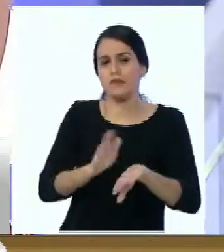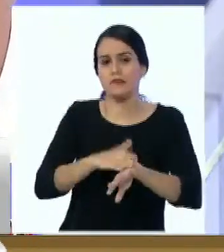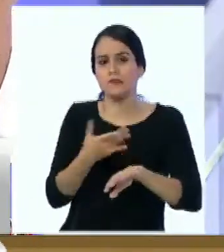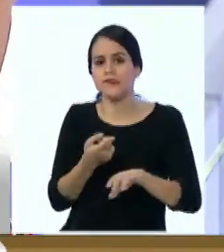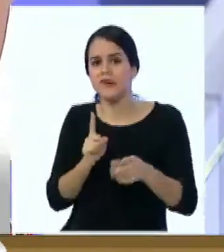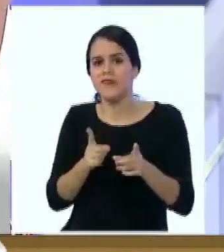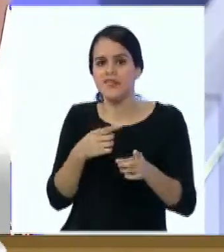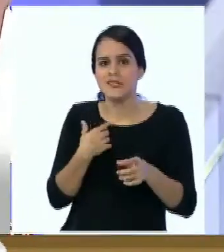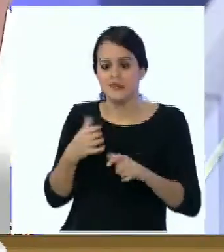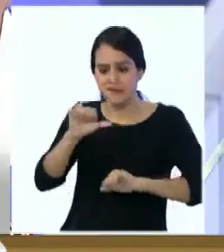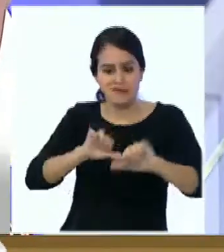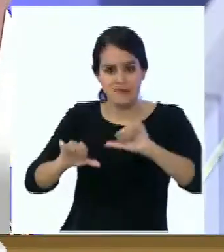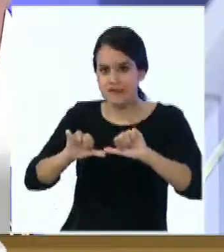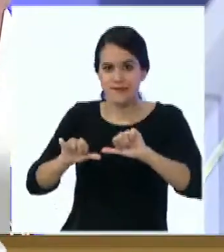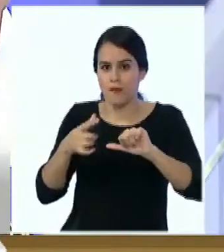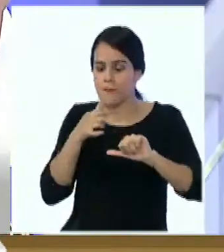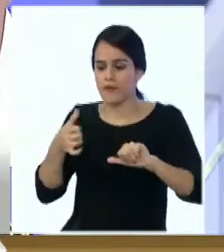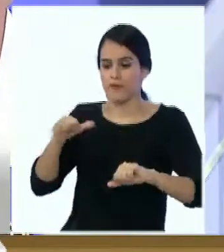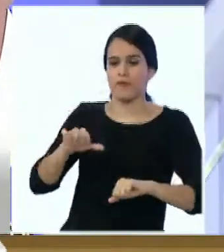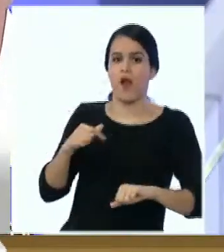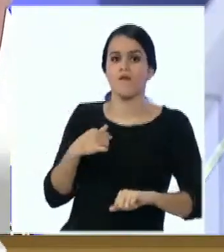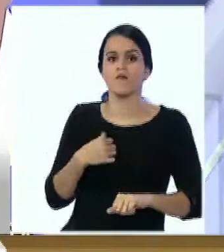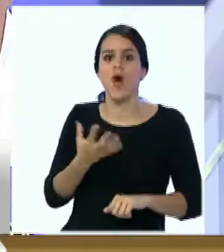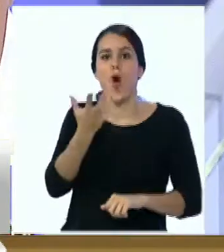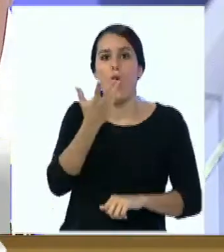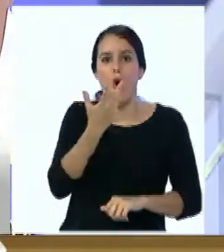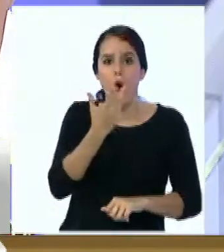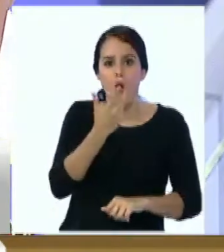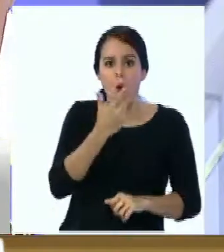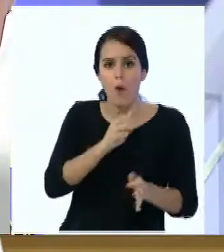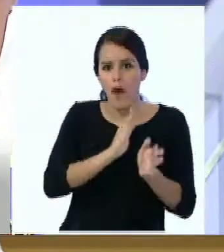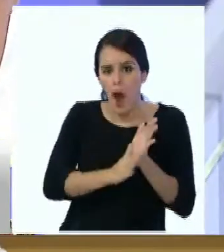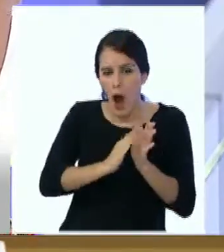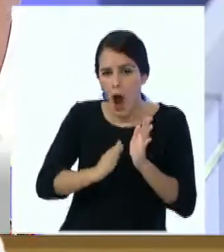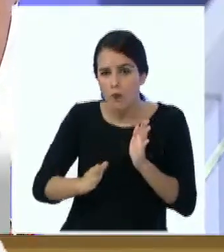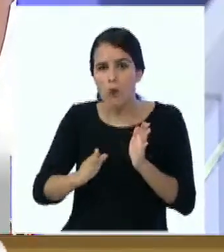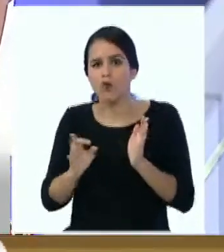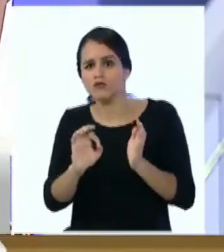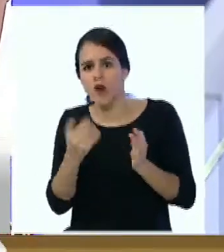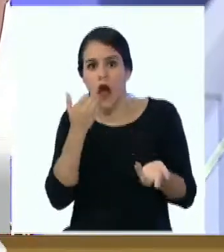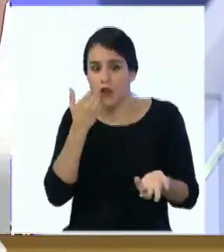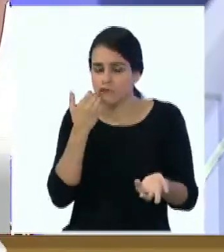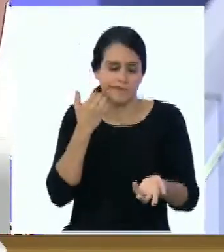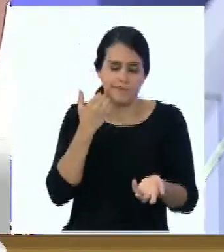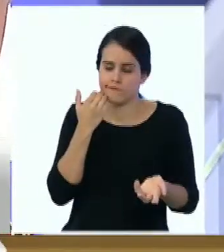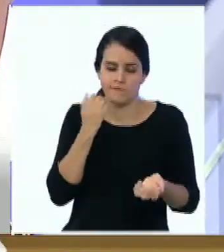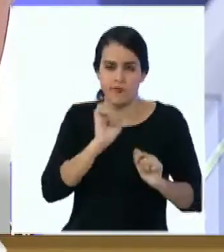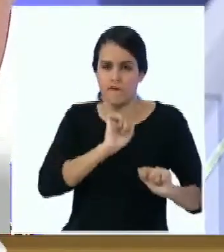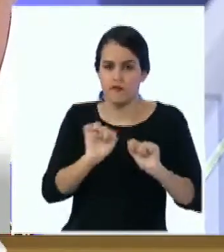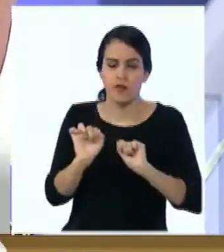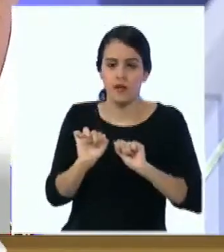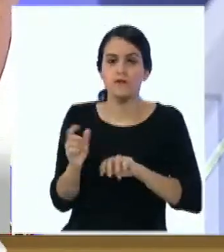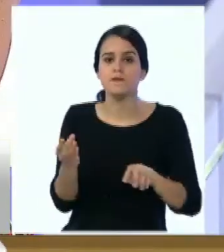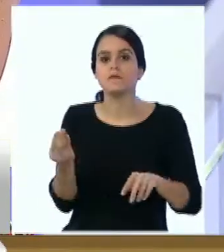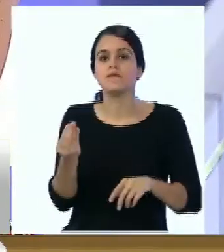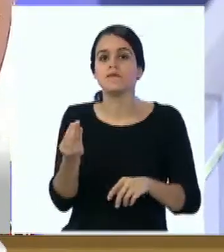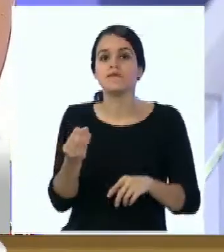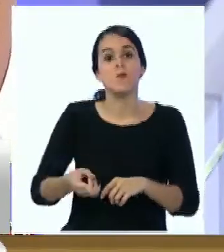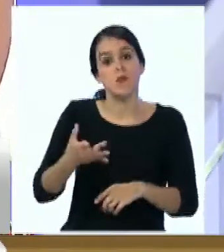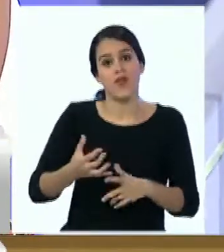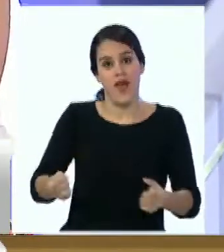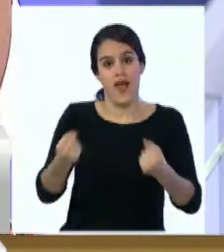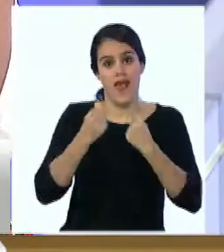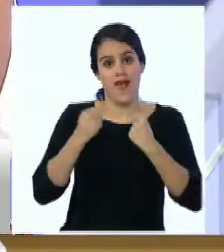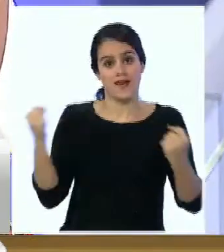estructura Evitar el consumo de embutidos y enlatados por los preservantes Tratar de realizar ejercicio